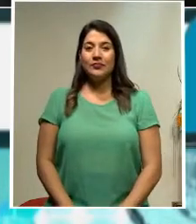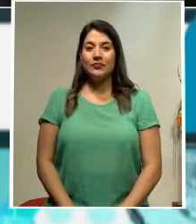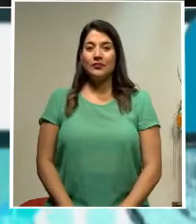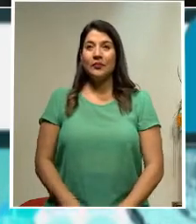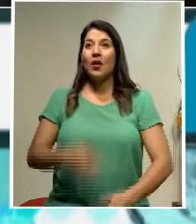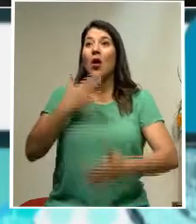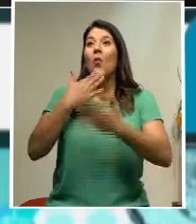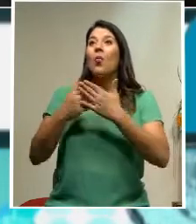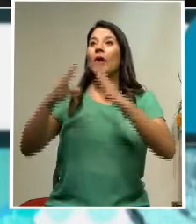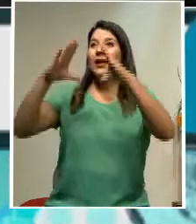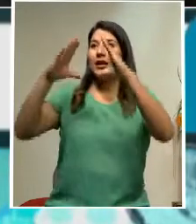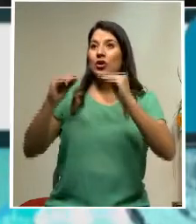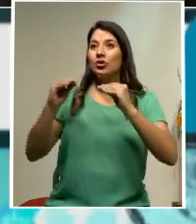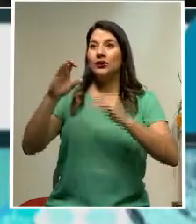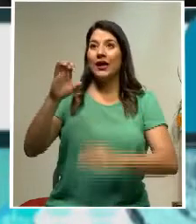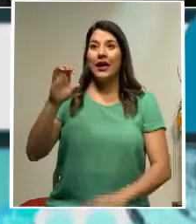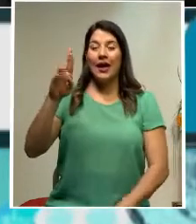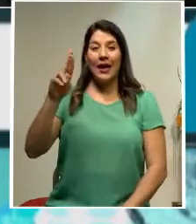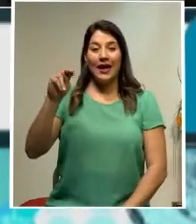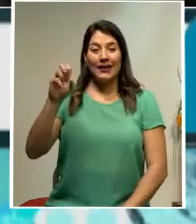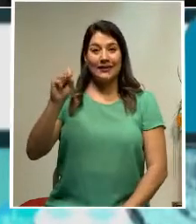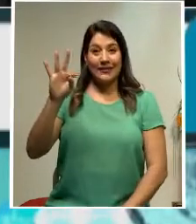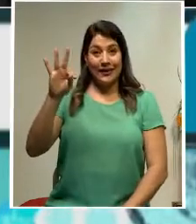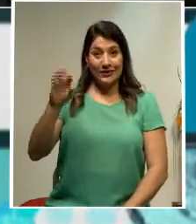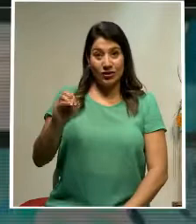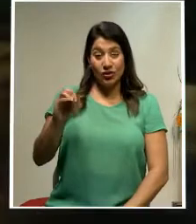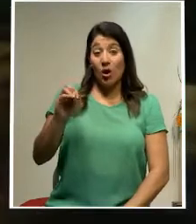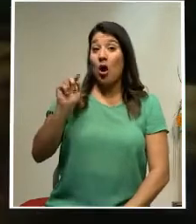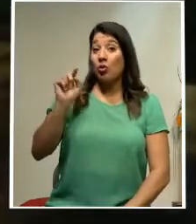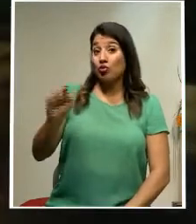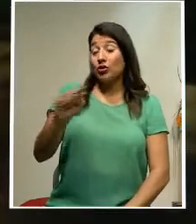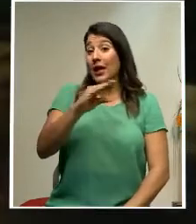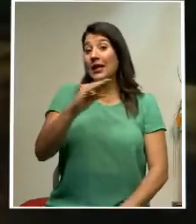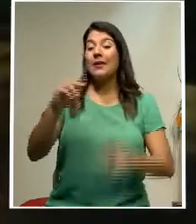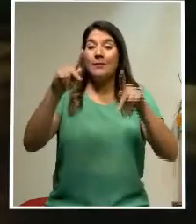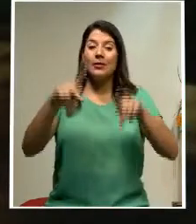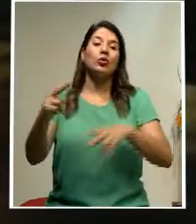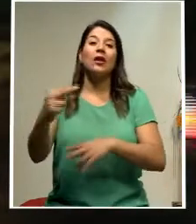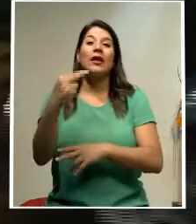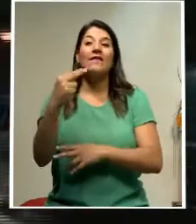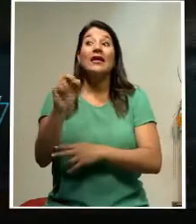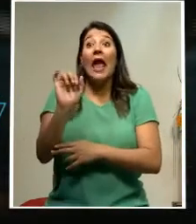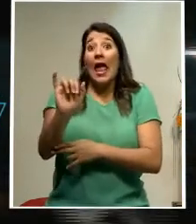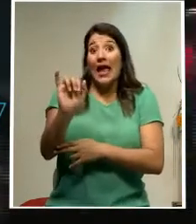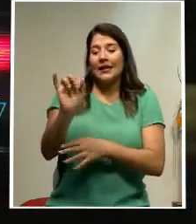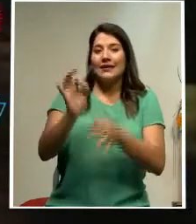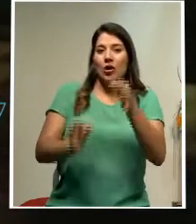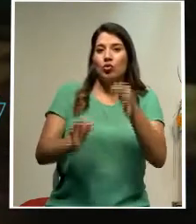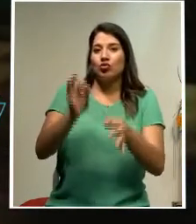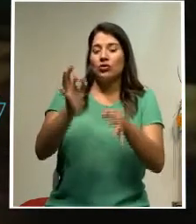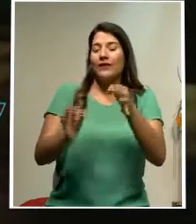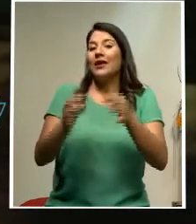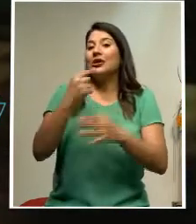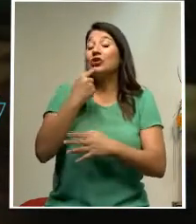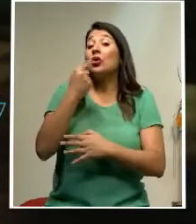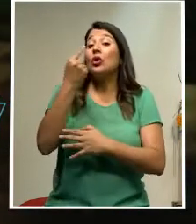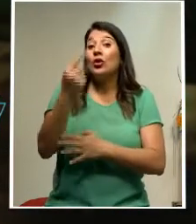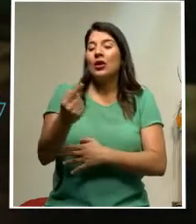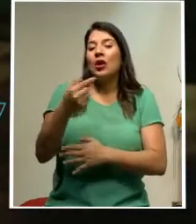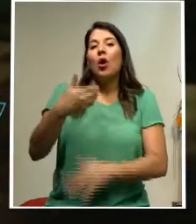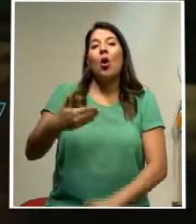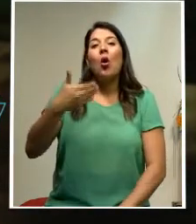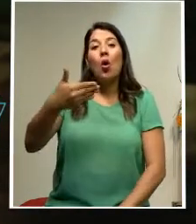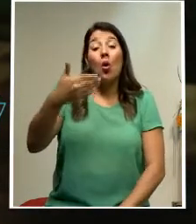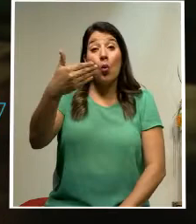Buenas noches, don Ernesto, para usted y para los televidentes. Y es ese el argumento que se dio en su momento cuando